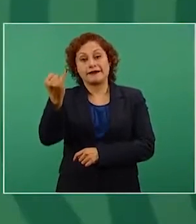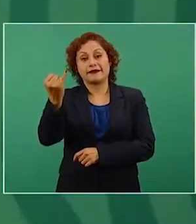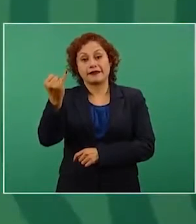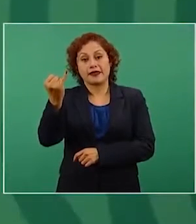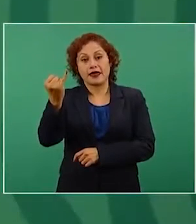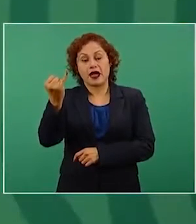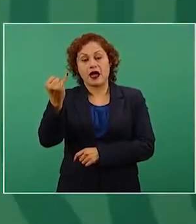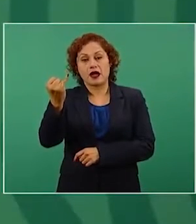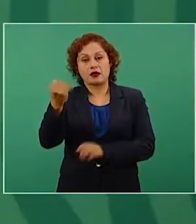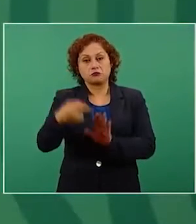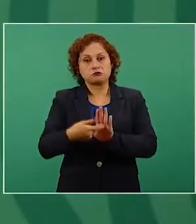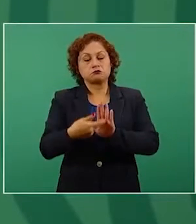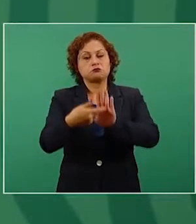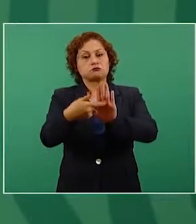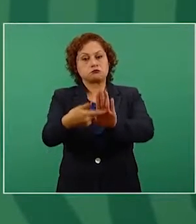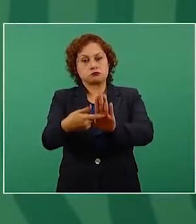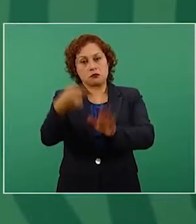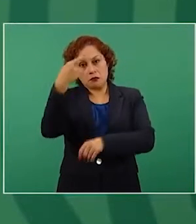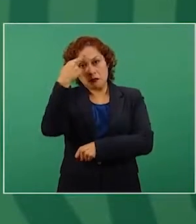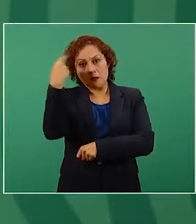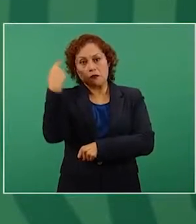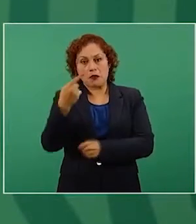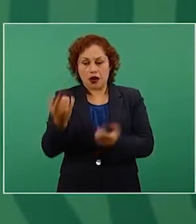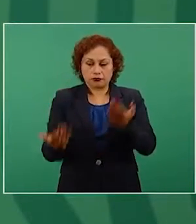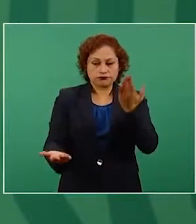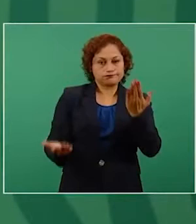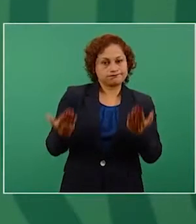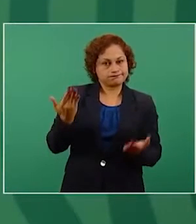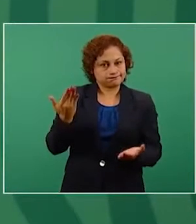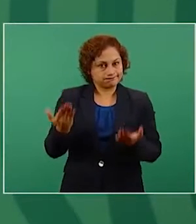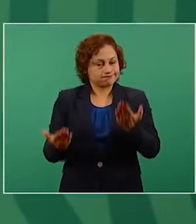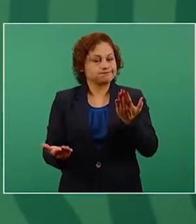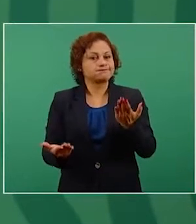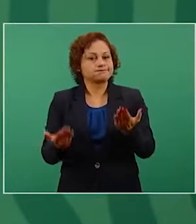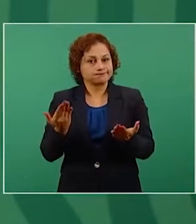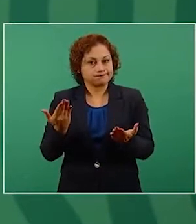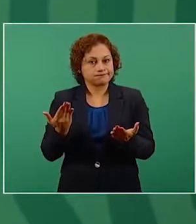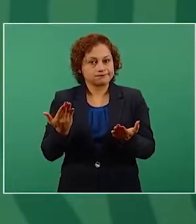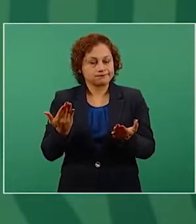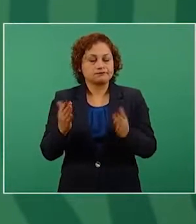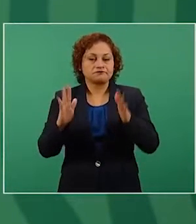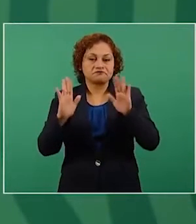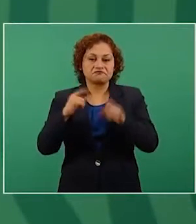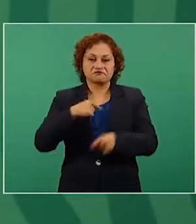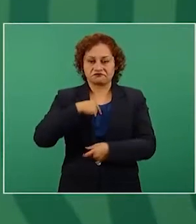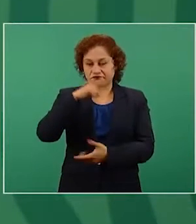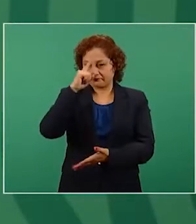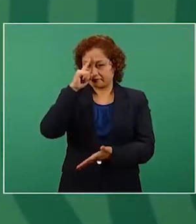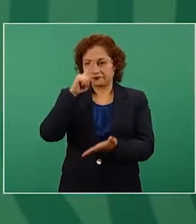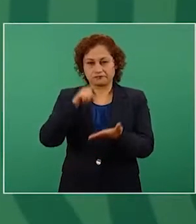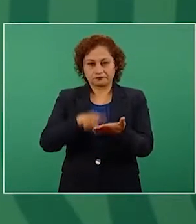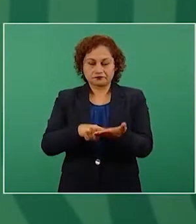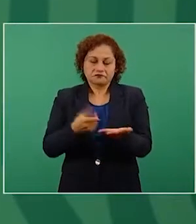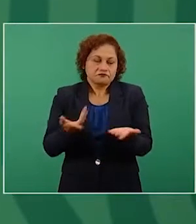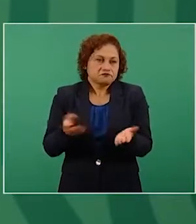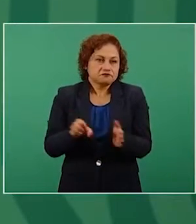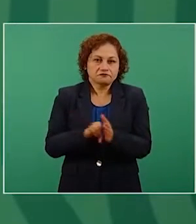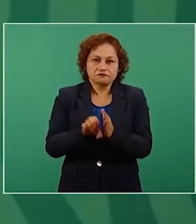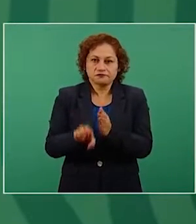Yo creo que la expresión más burda